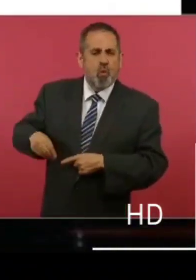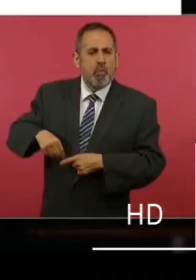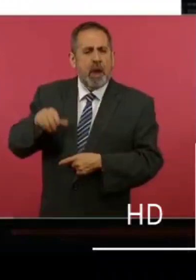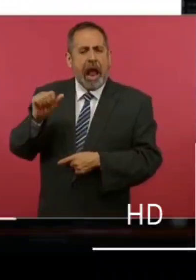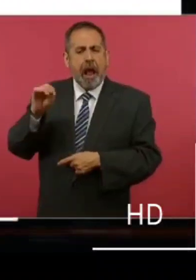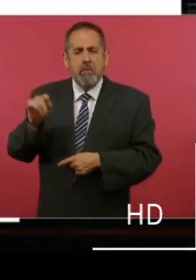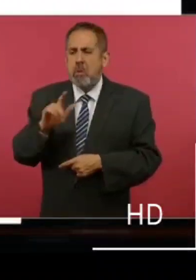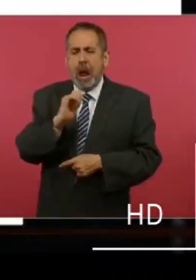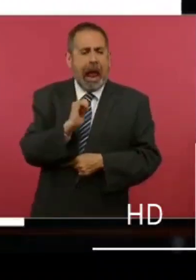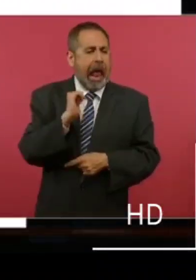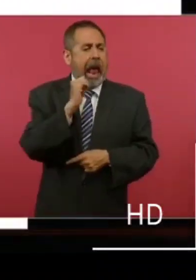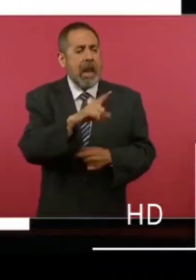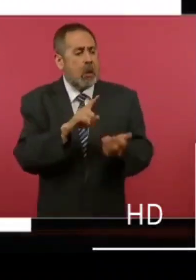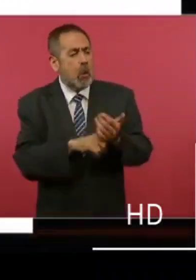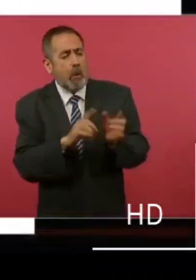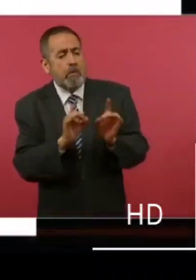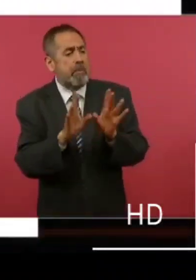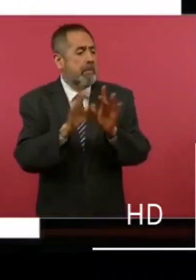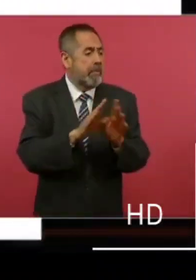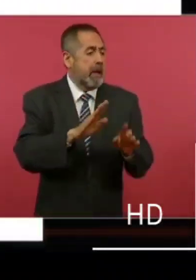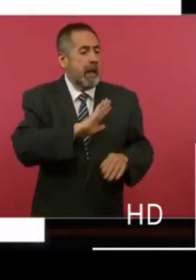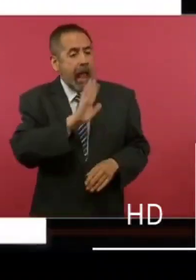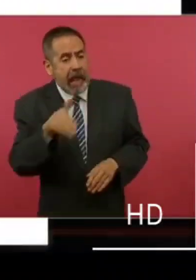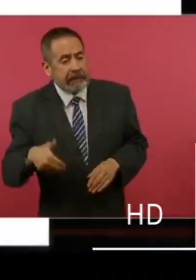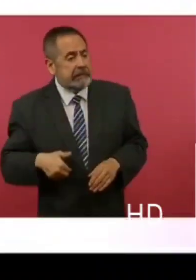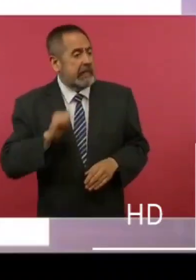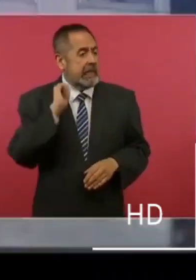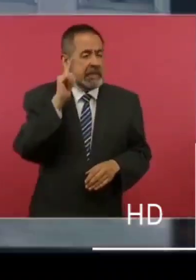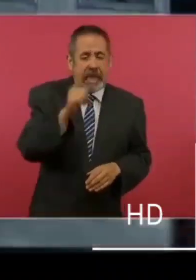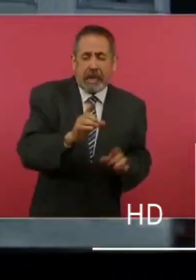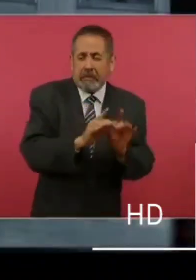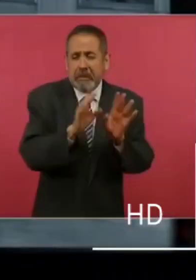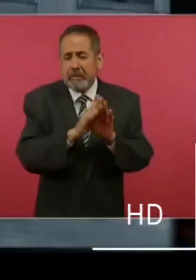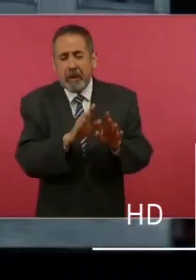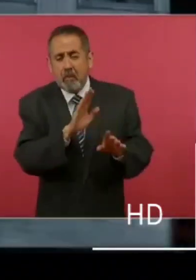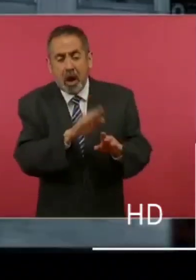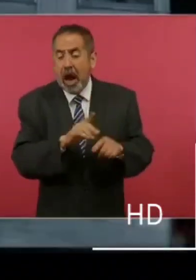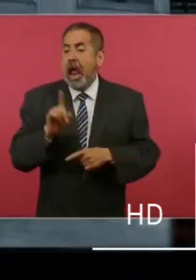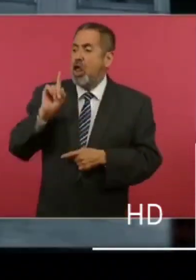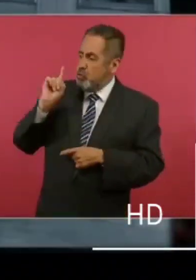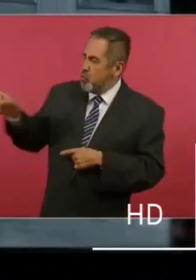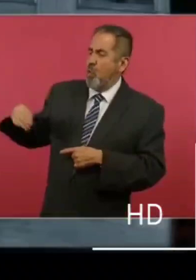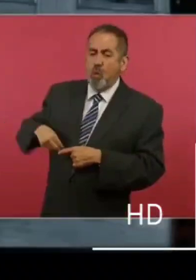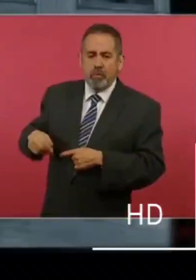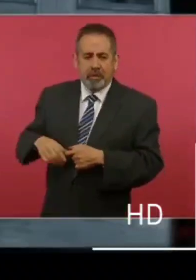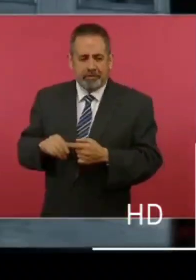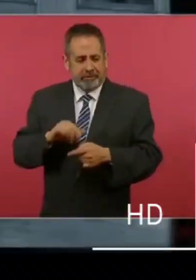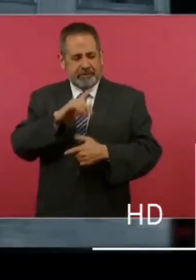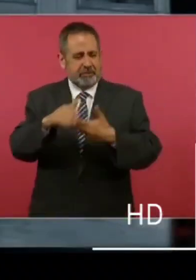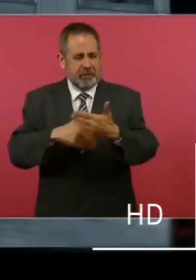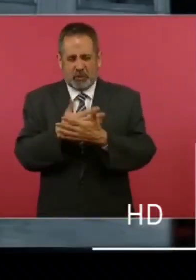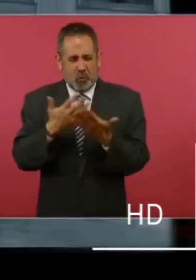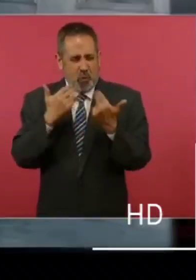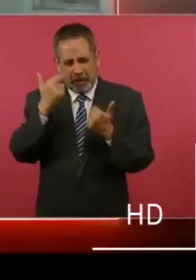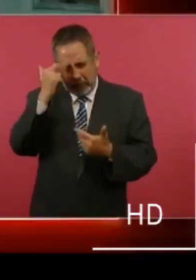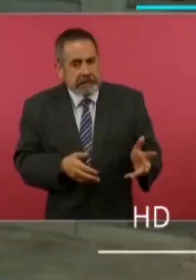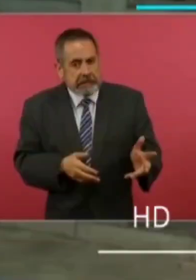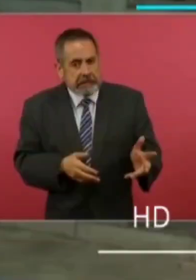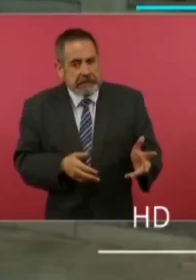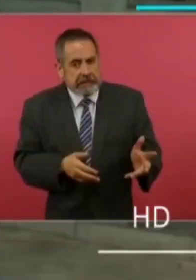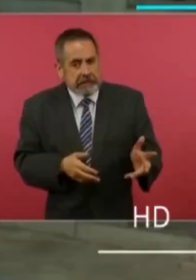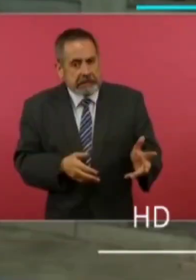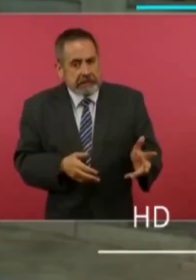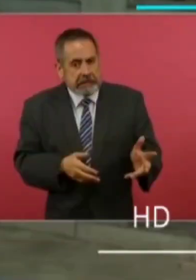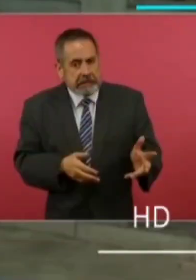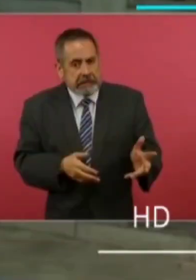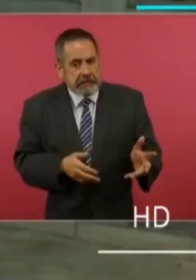cualquier daño a la integridad de los aspirantes a la oposición y días más tarde, sin ningún sustento, agregó. Porque